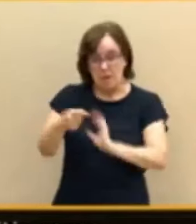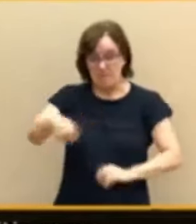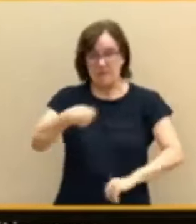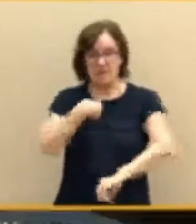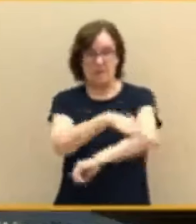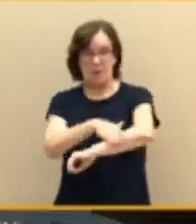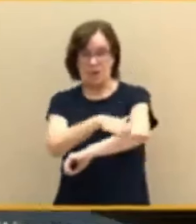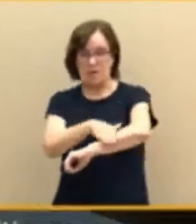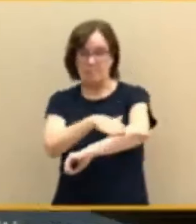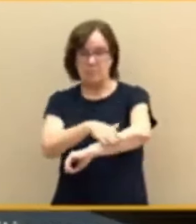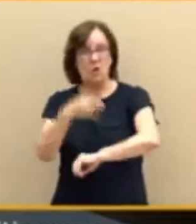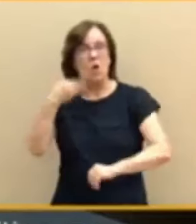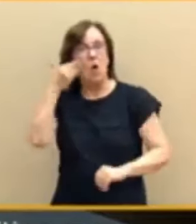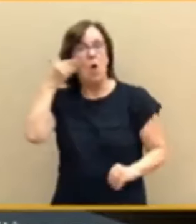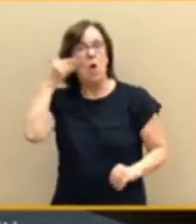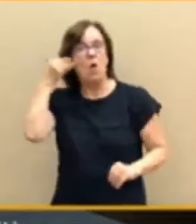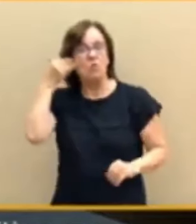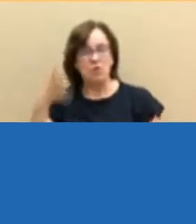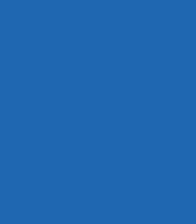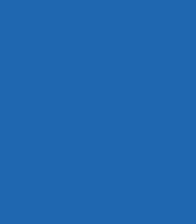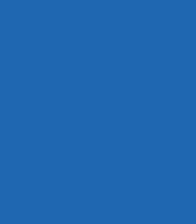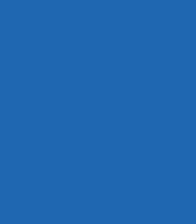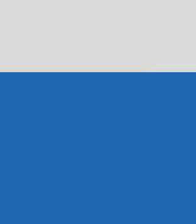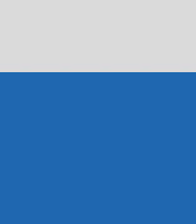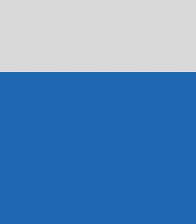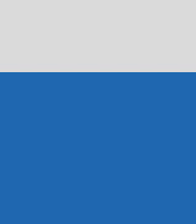españolas sentimos de que nos representen.